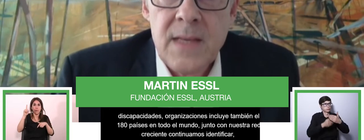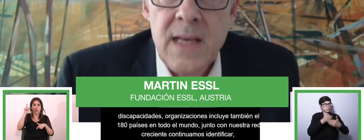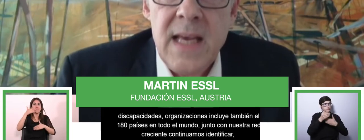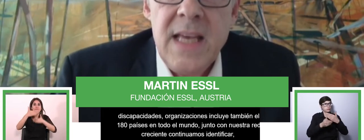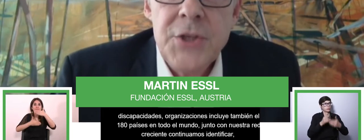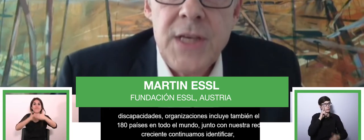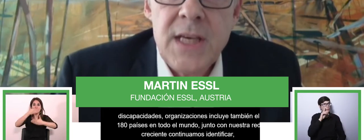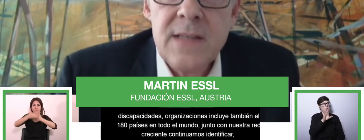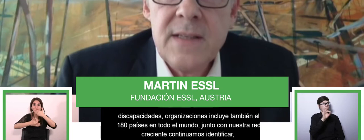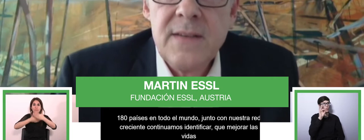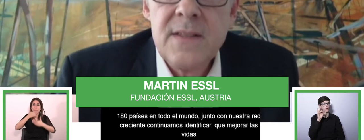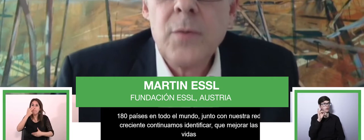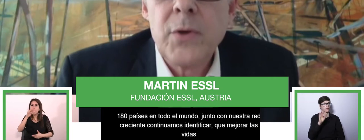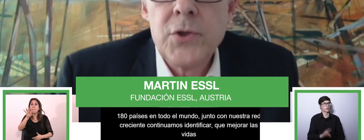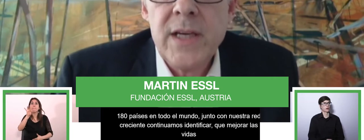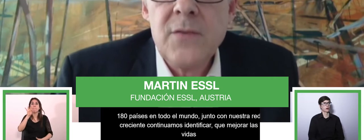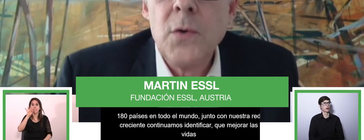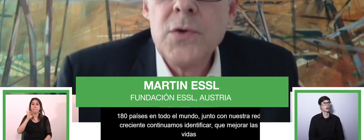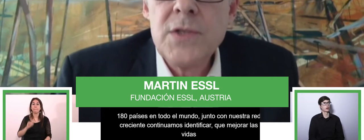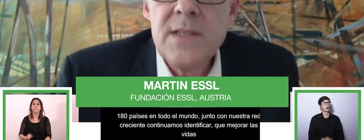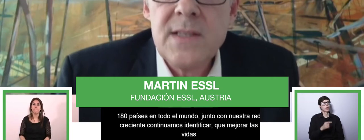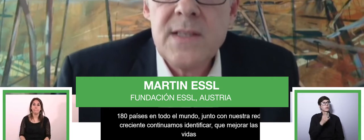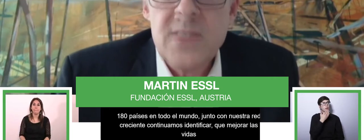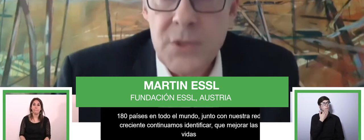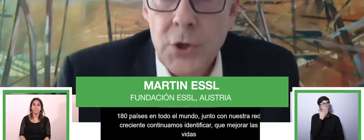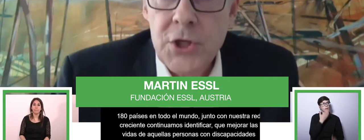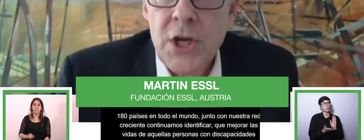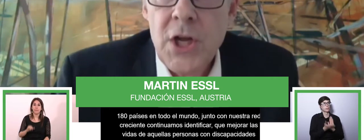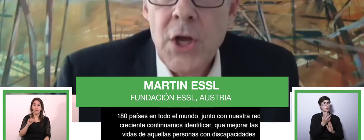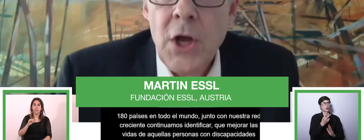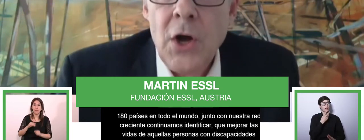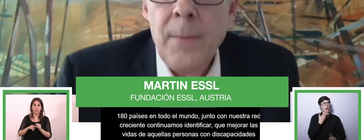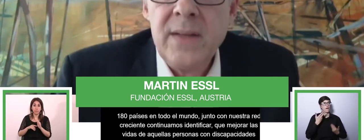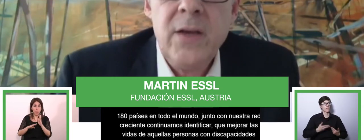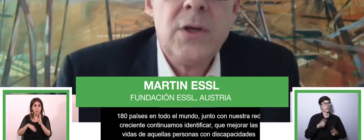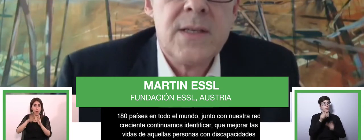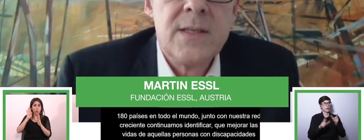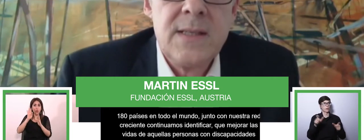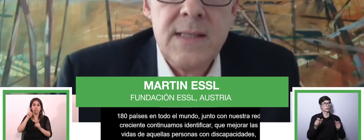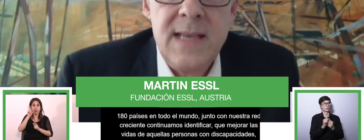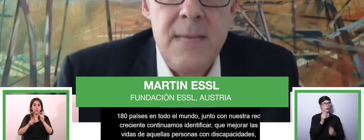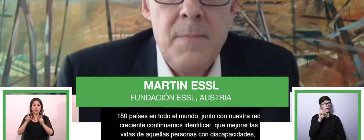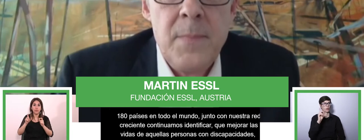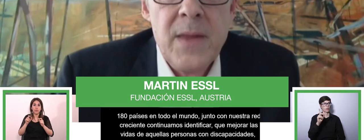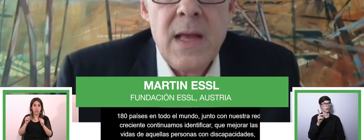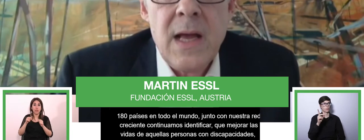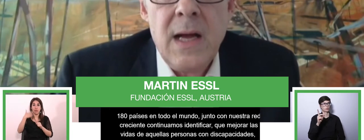personas con discapacidades. Cada año, el Proyecto Cero Project pone su investigación